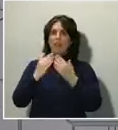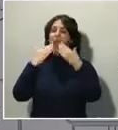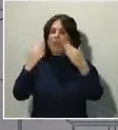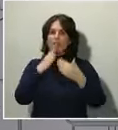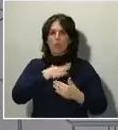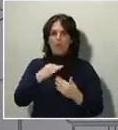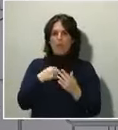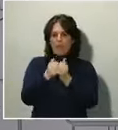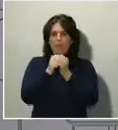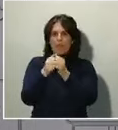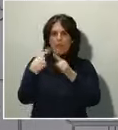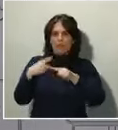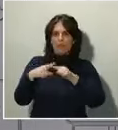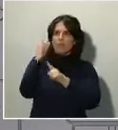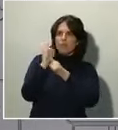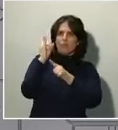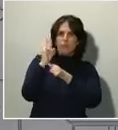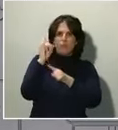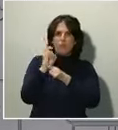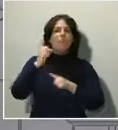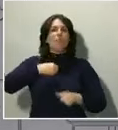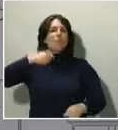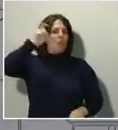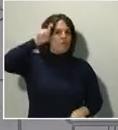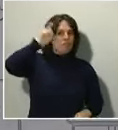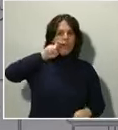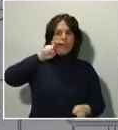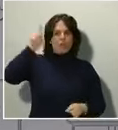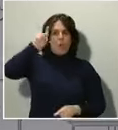maestros, que siguen sus tareas académicas desde casa.